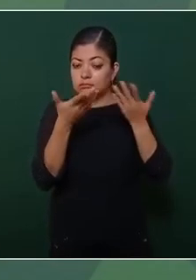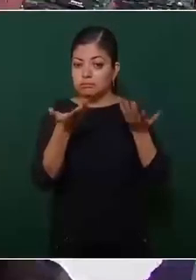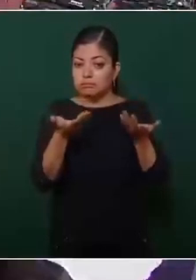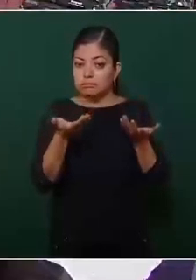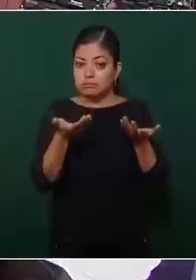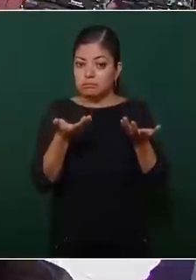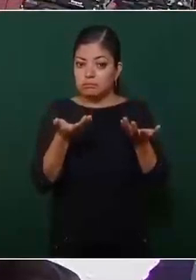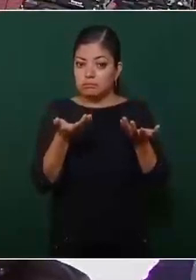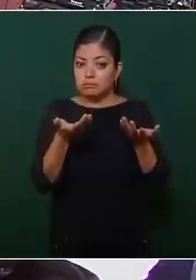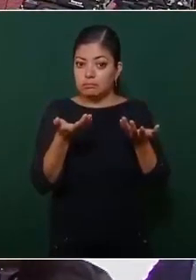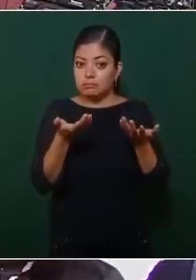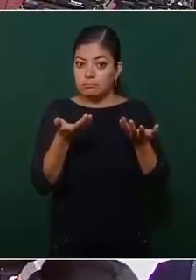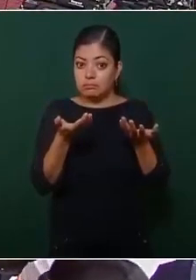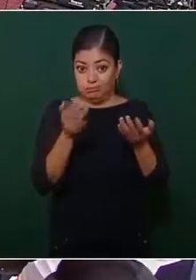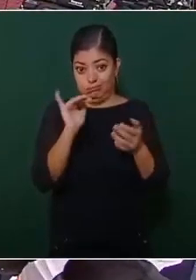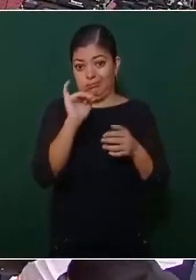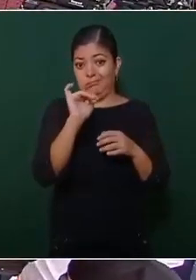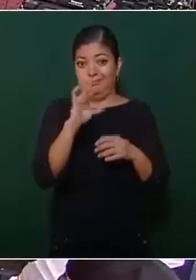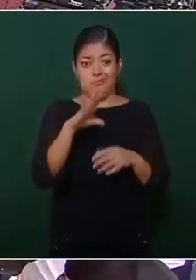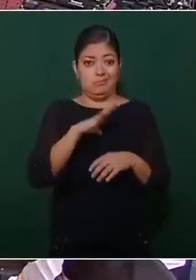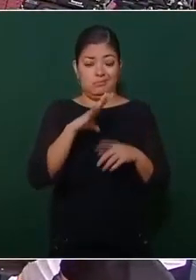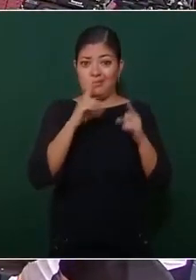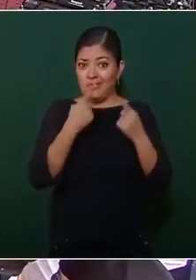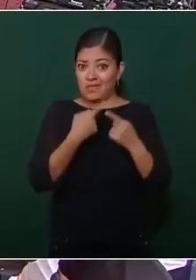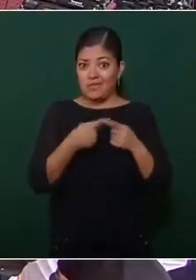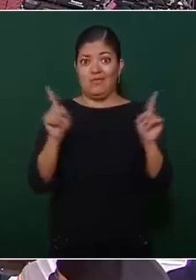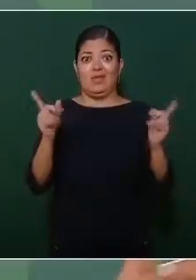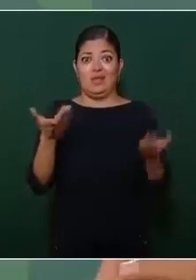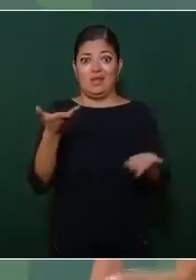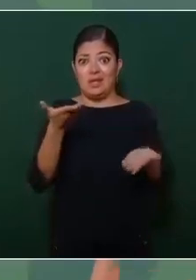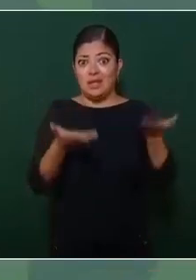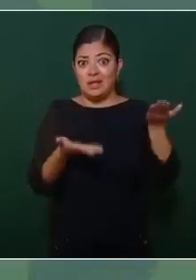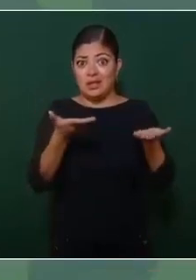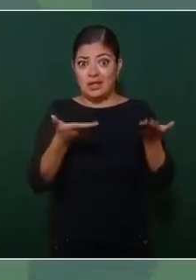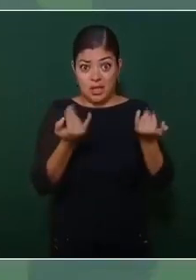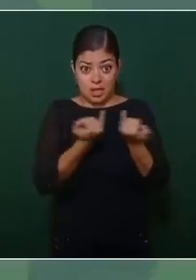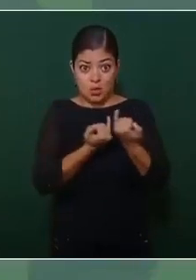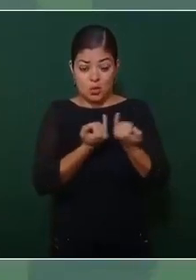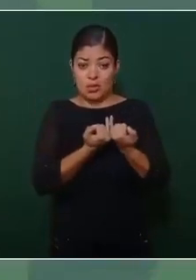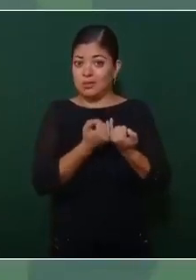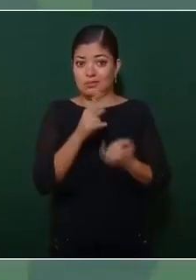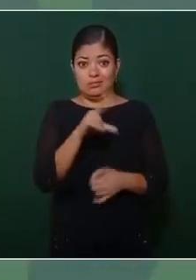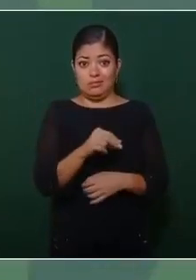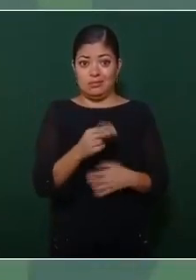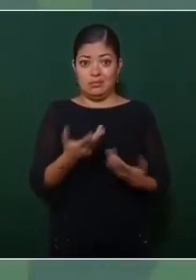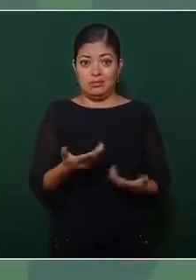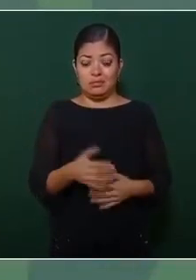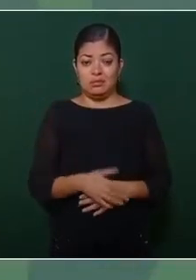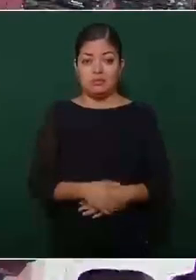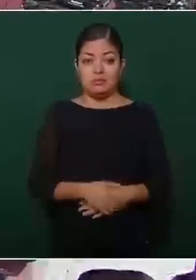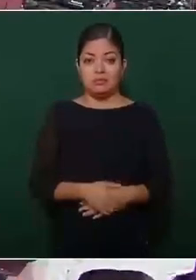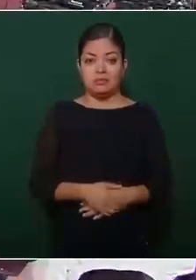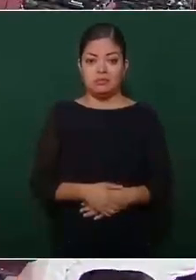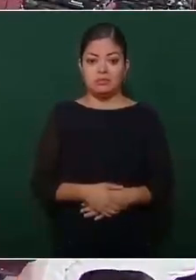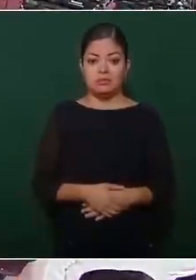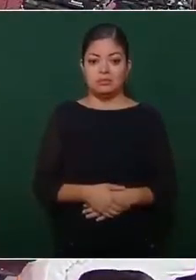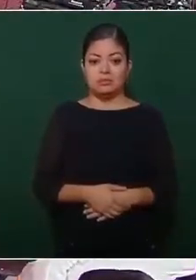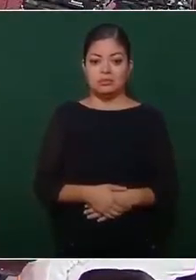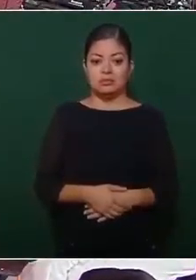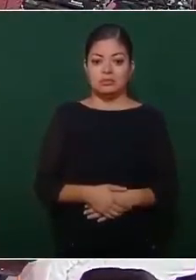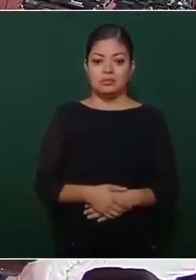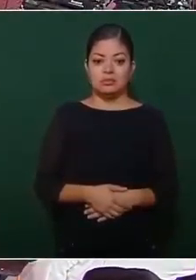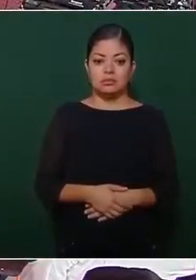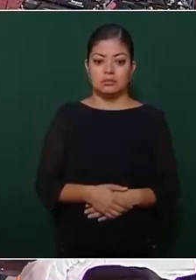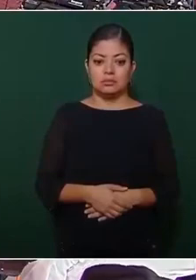si hay diferencias, no somos iguales. ¿Cuándo tendría fecha